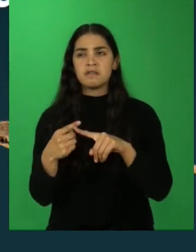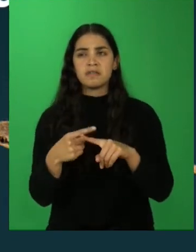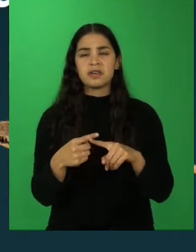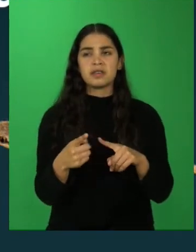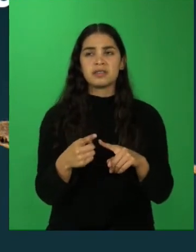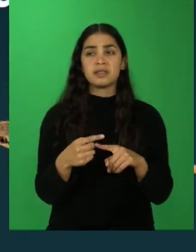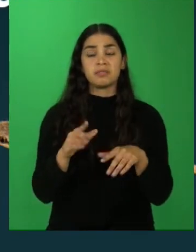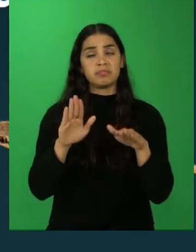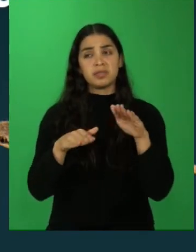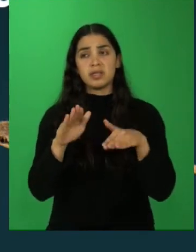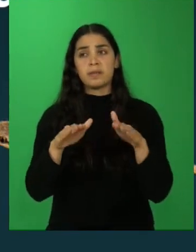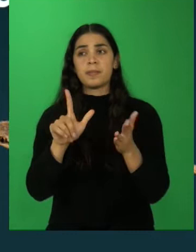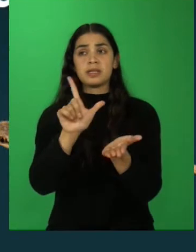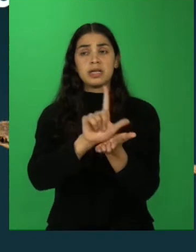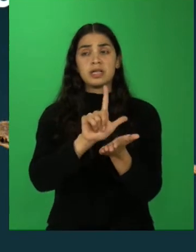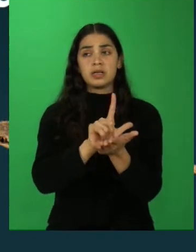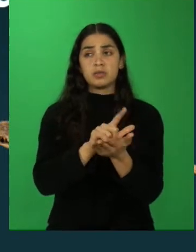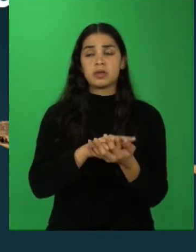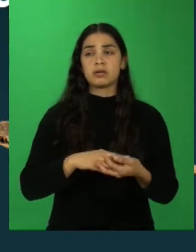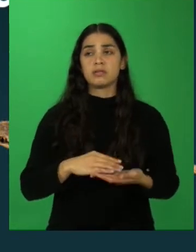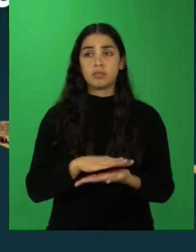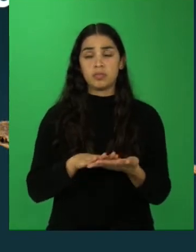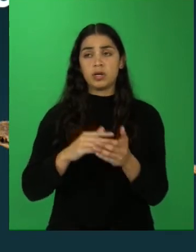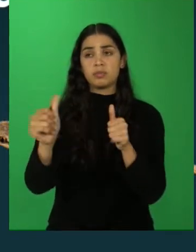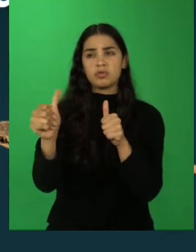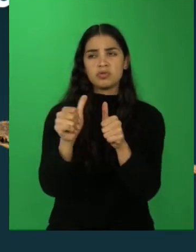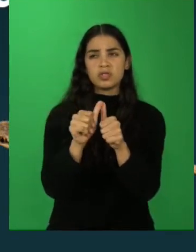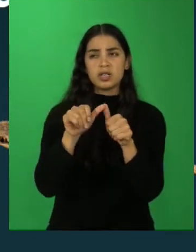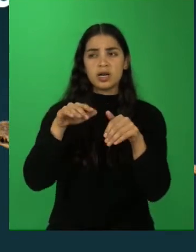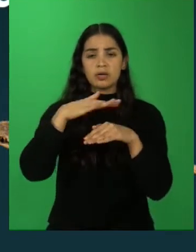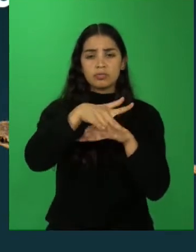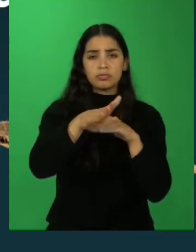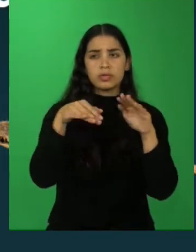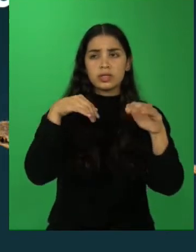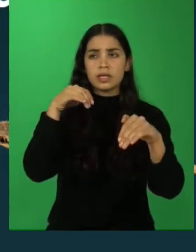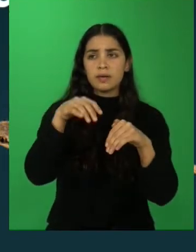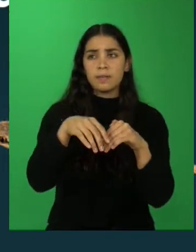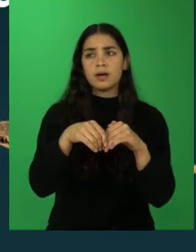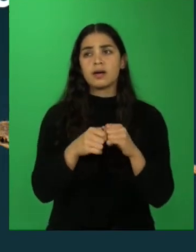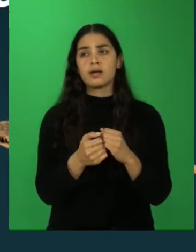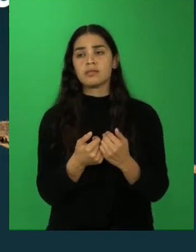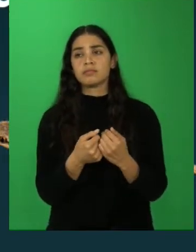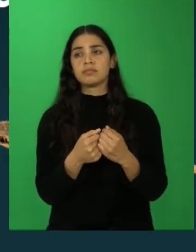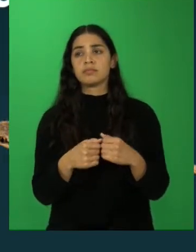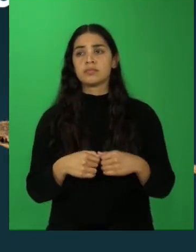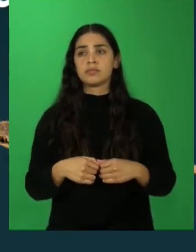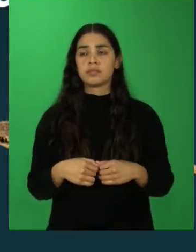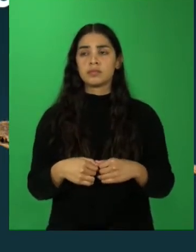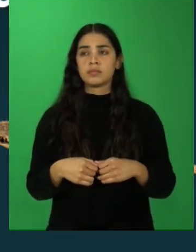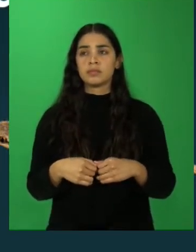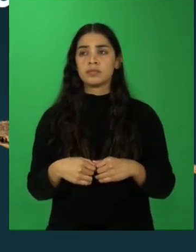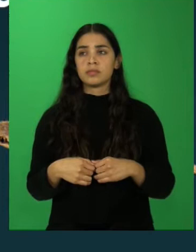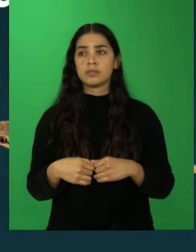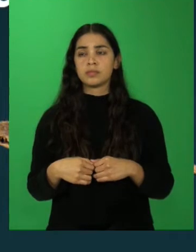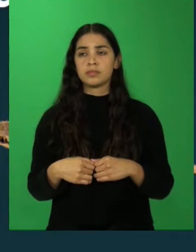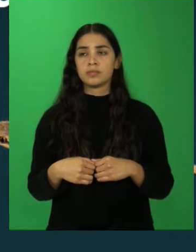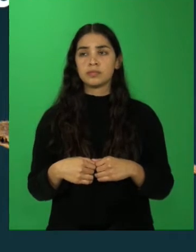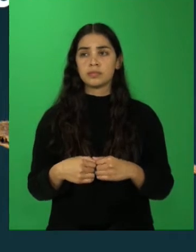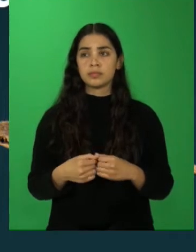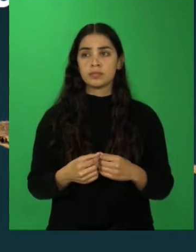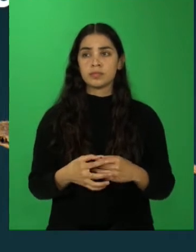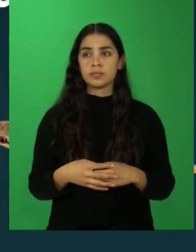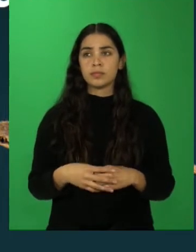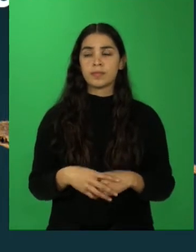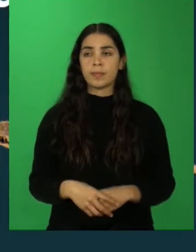la cual se encuentra, ya sea más cercano a la costa, con semiárido costero, semiárido interior